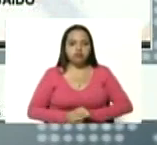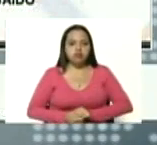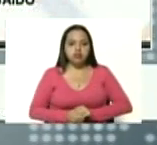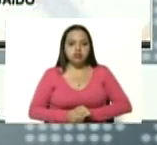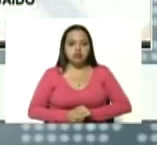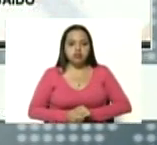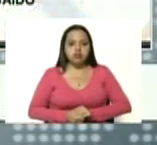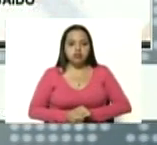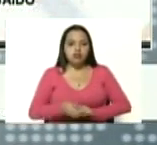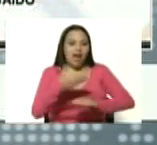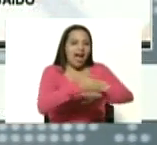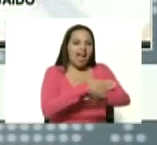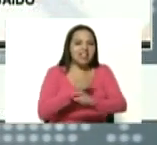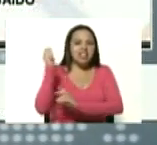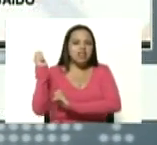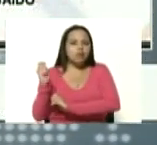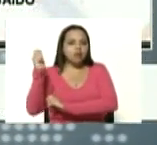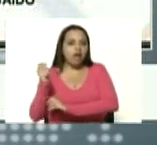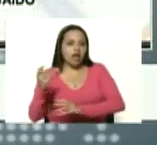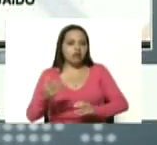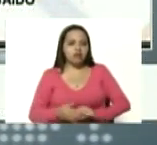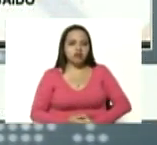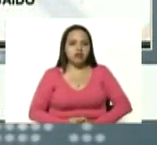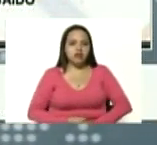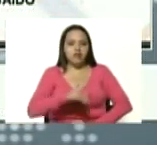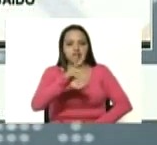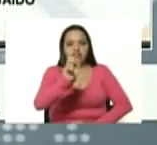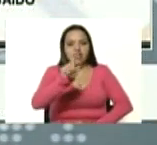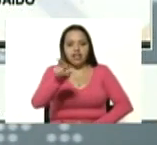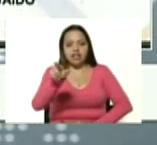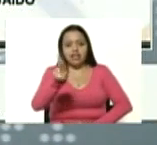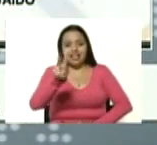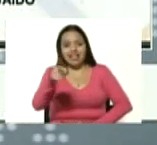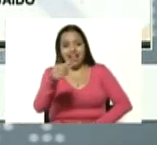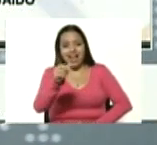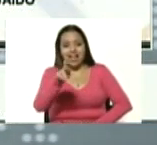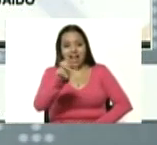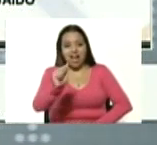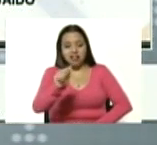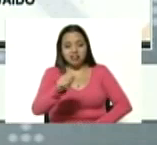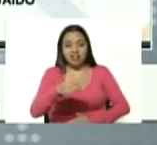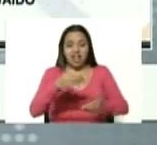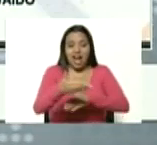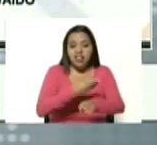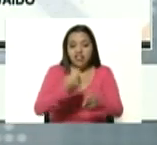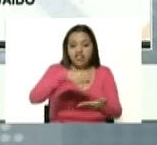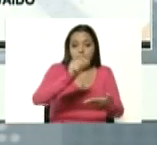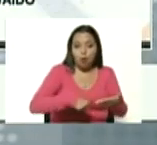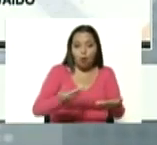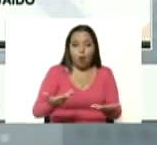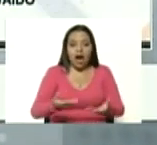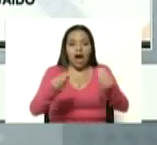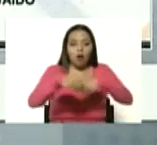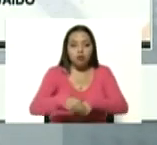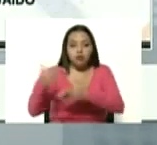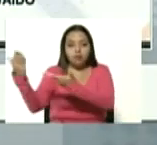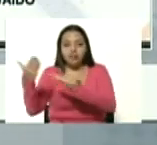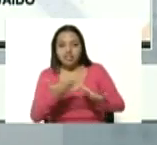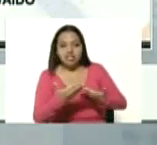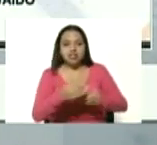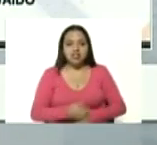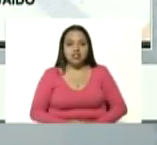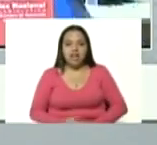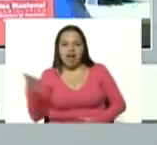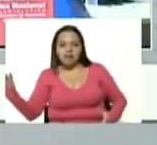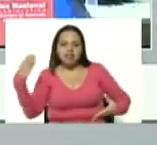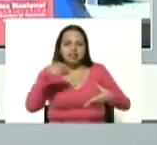exdiputado Sergio Guerbergara que fue el que firmó el contrato para venir a invadir